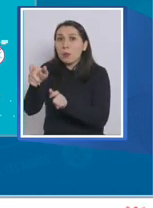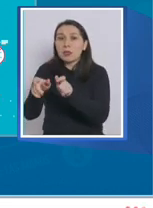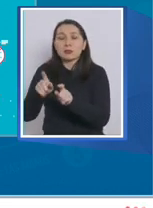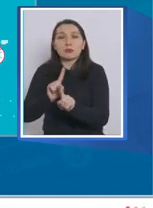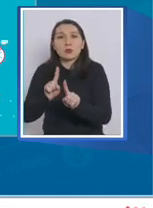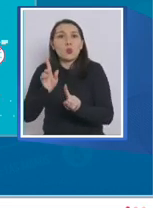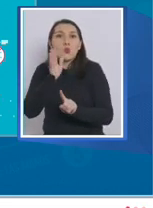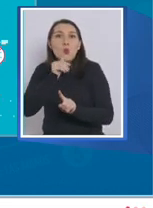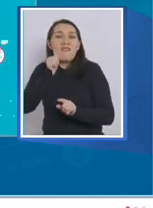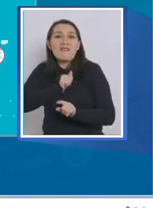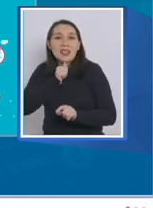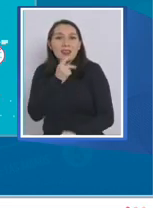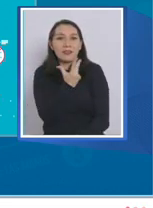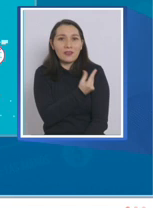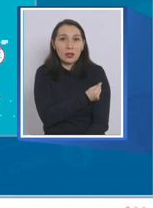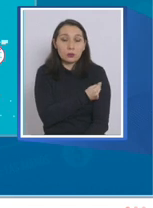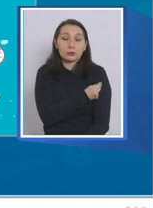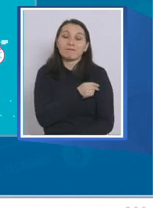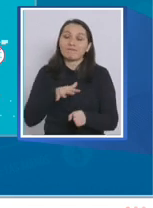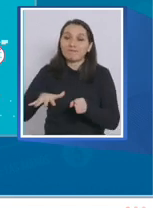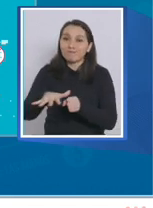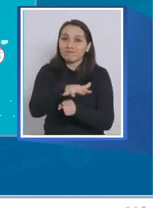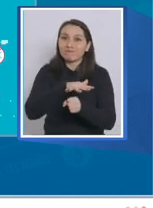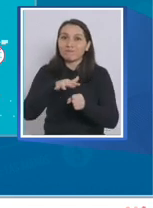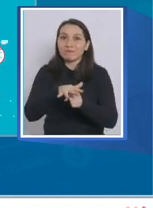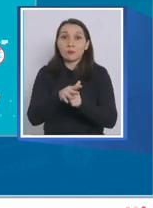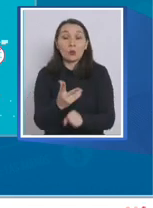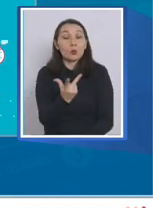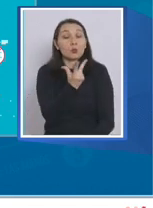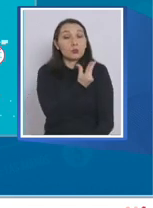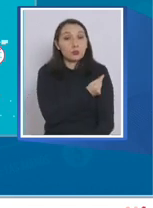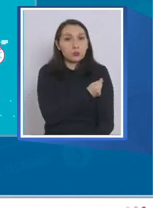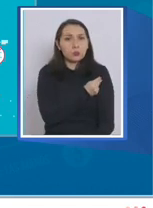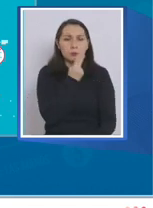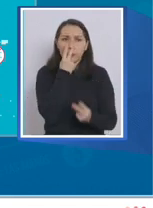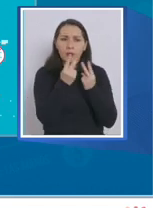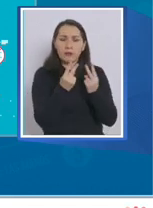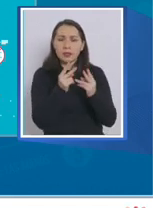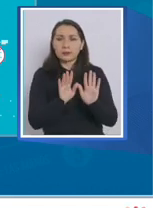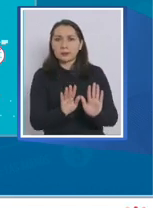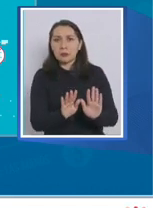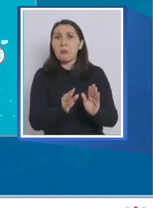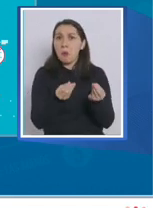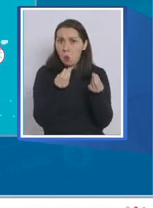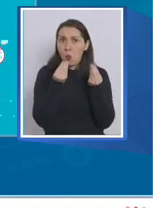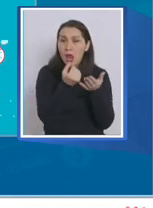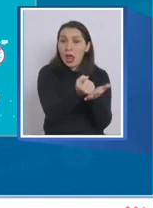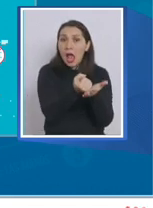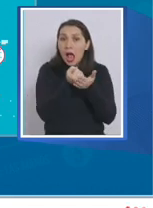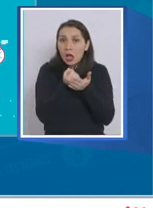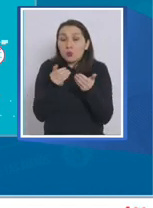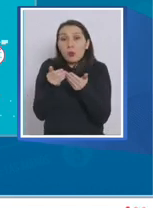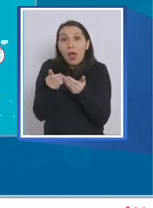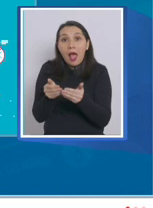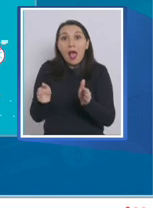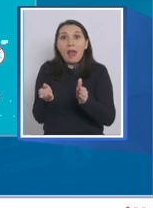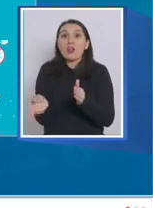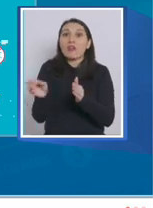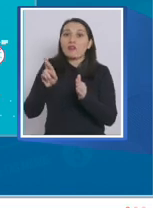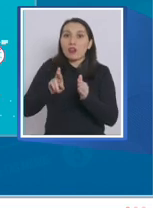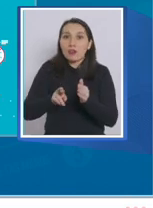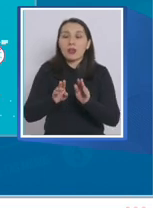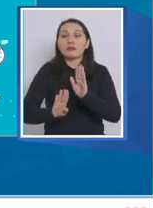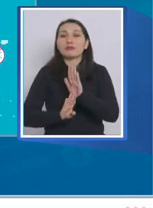sin la vacuna. En el contexto en que la inoculación es vista como una condición favorable para la apertura y la reactivación.